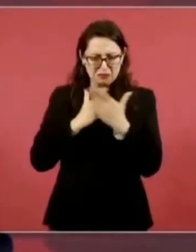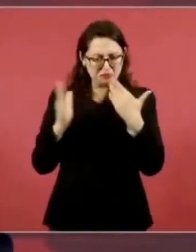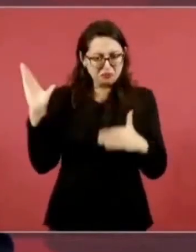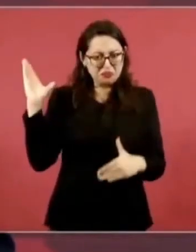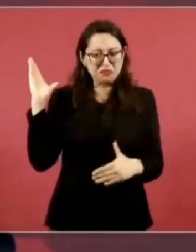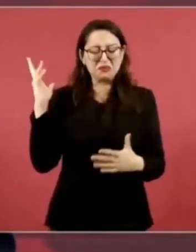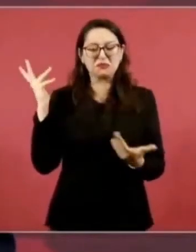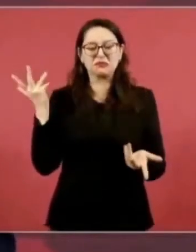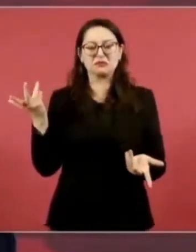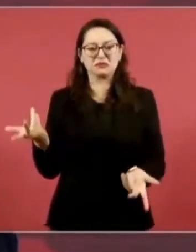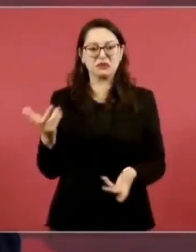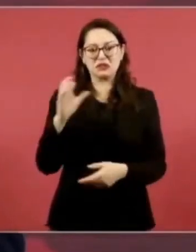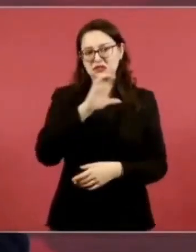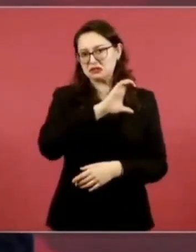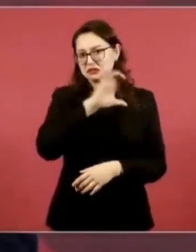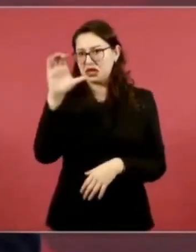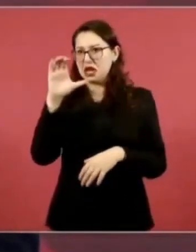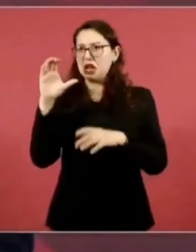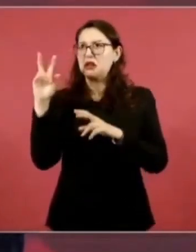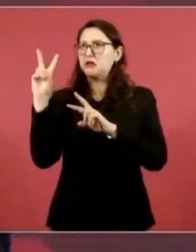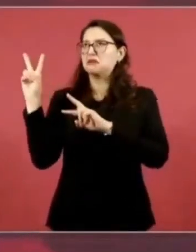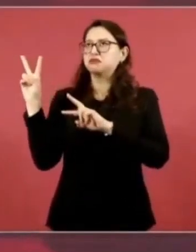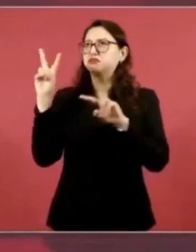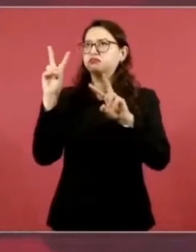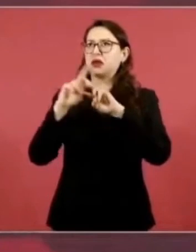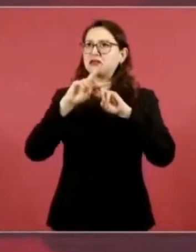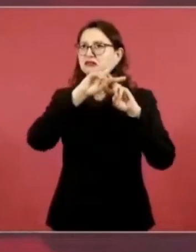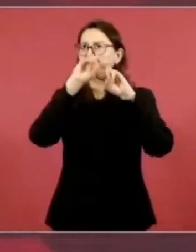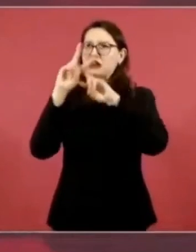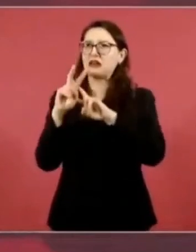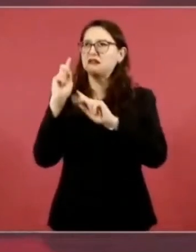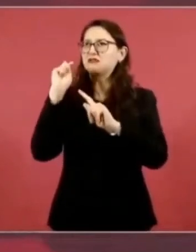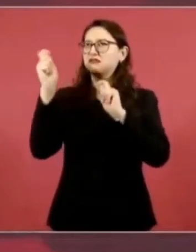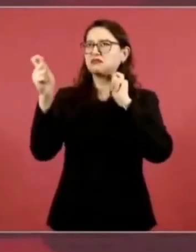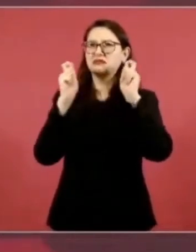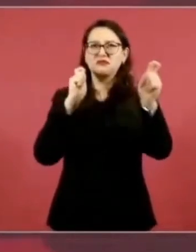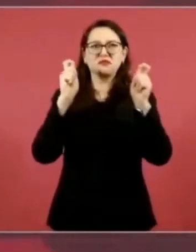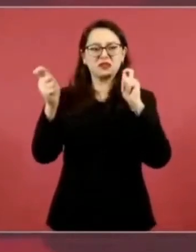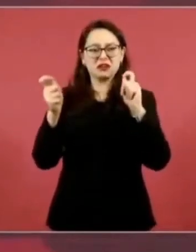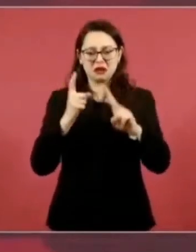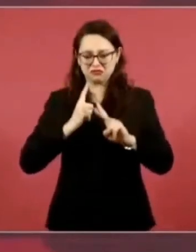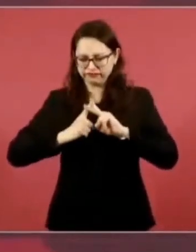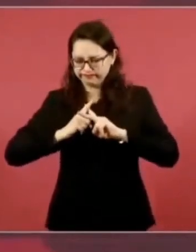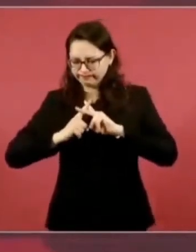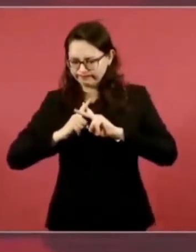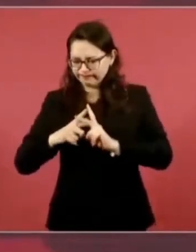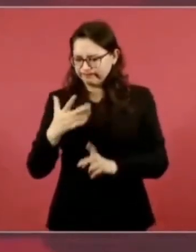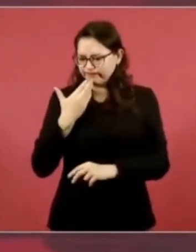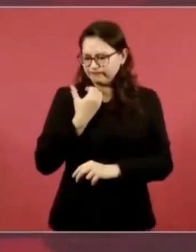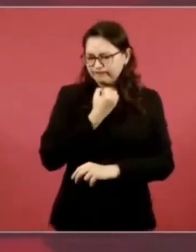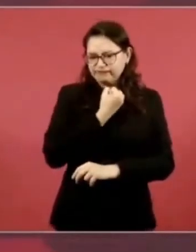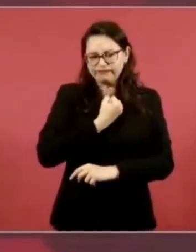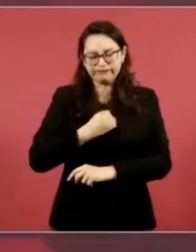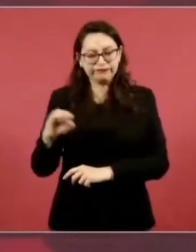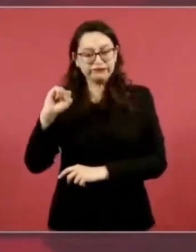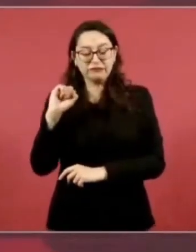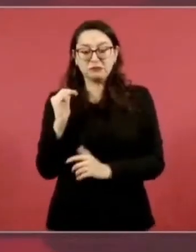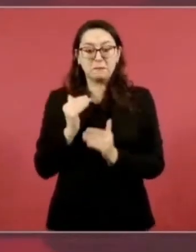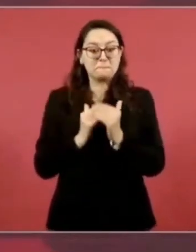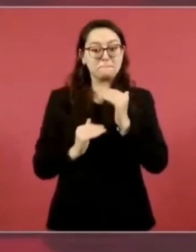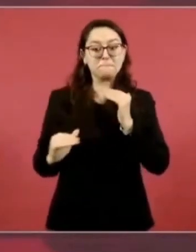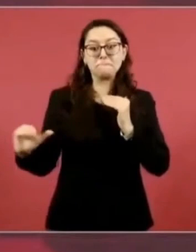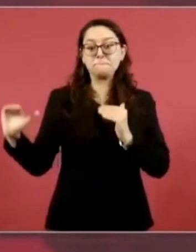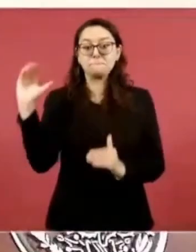astronómico, matemático, en todos los órdenes.